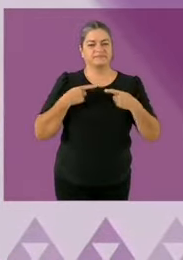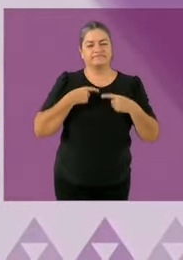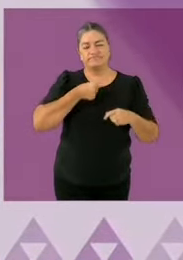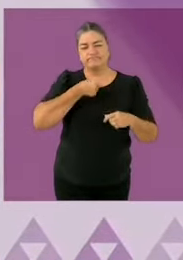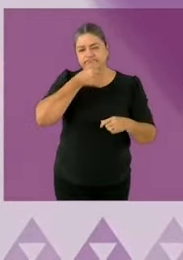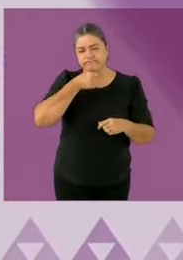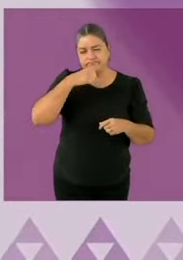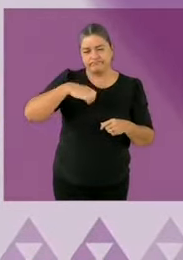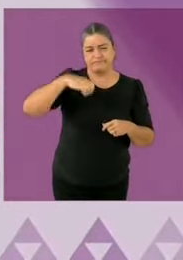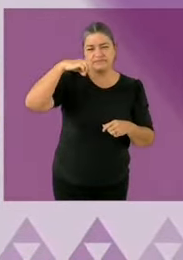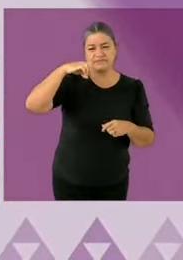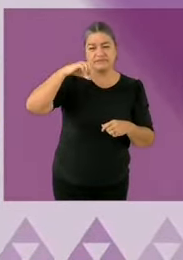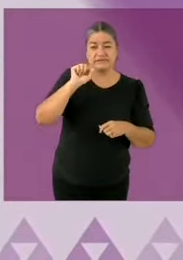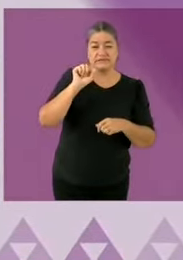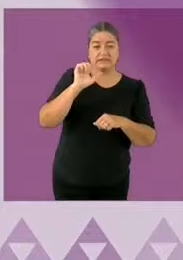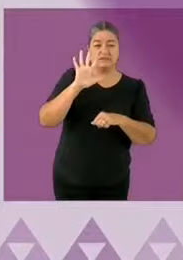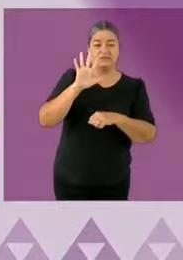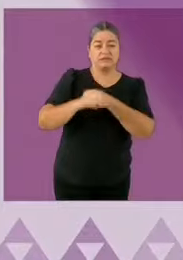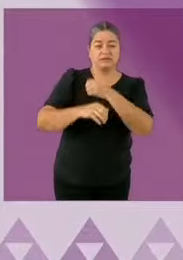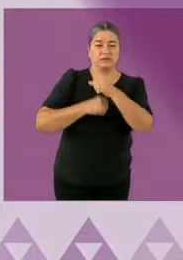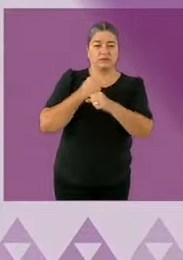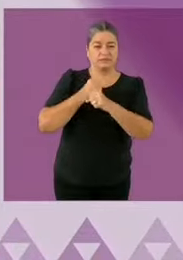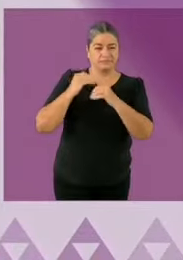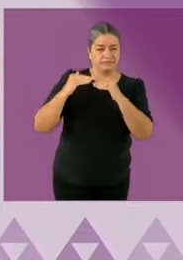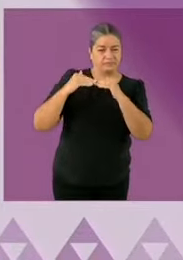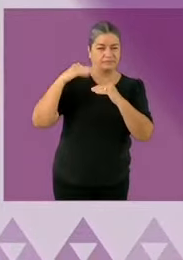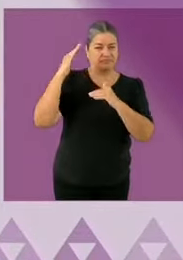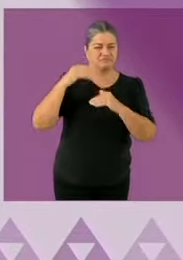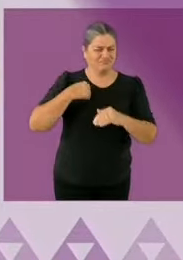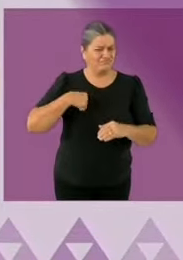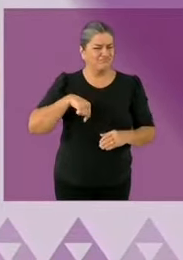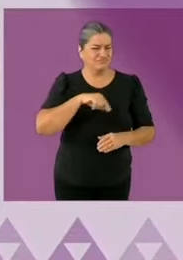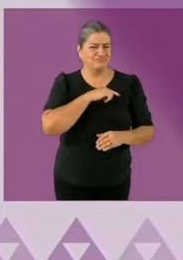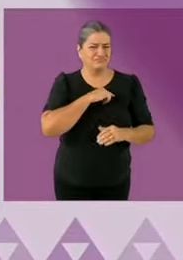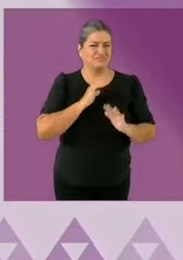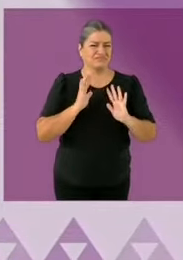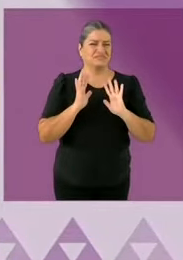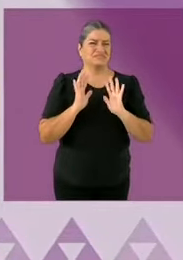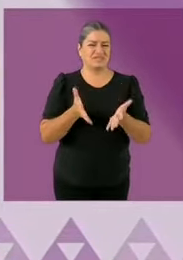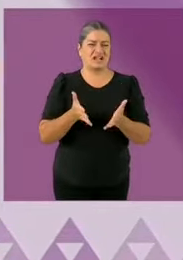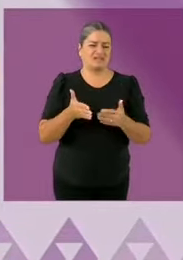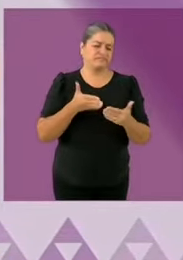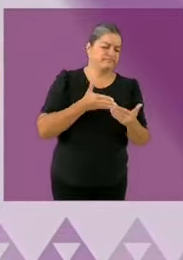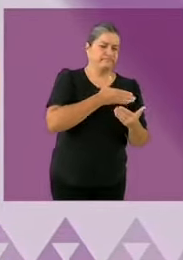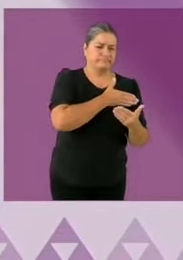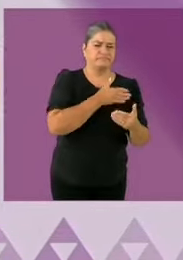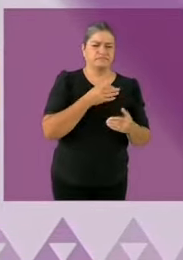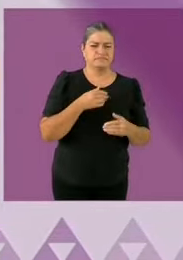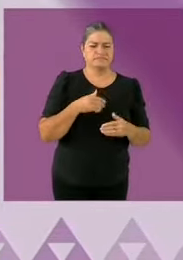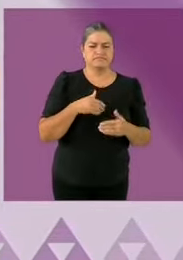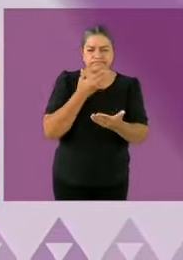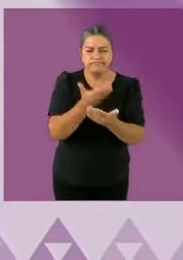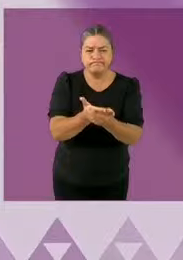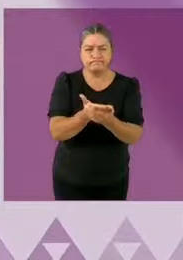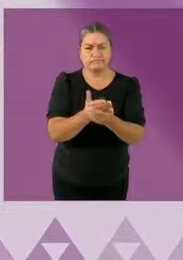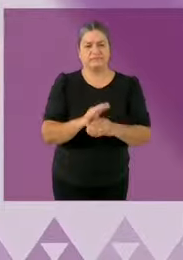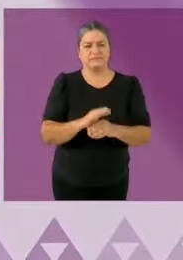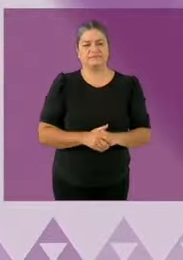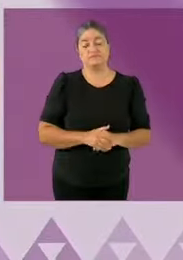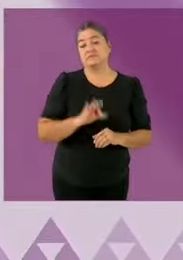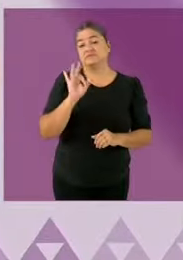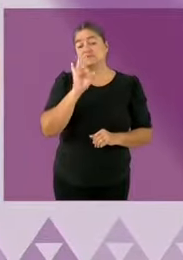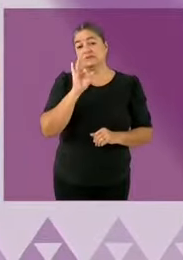de 60 64 años sean reconocidas por primera vez el trabajo que hicieron en el hogar y que puedan tener un apoyo